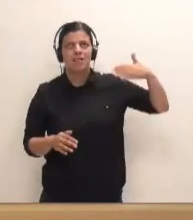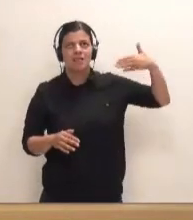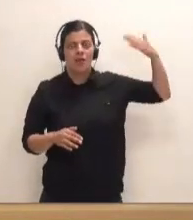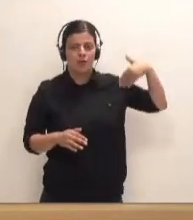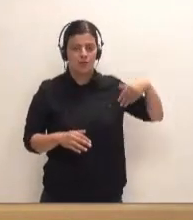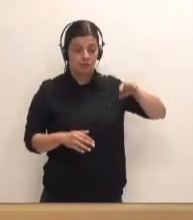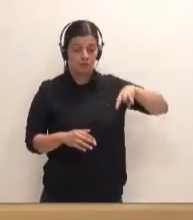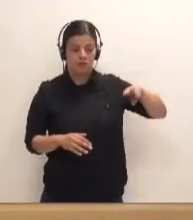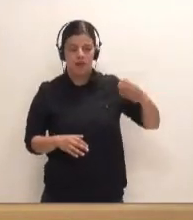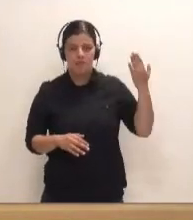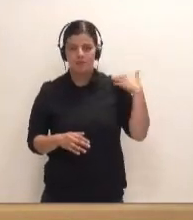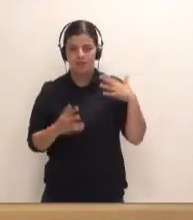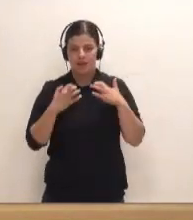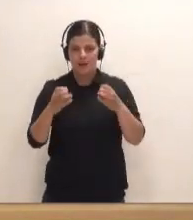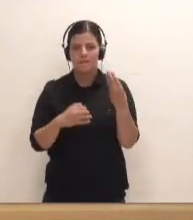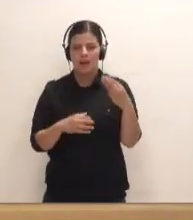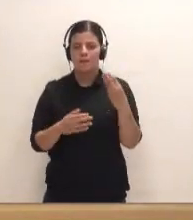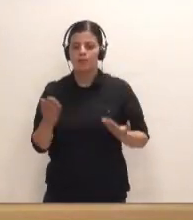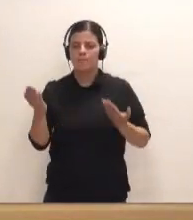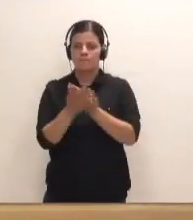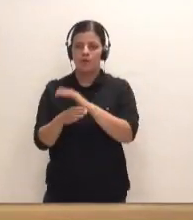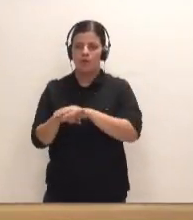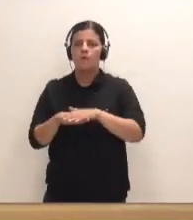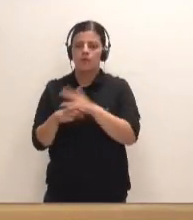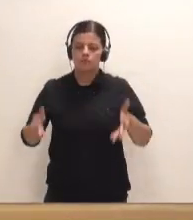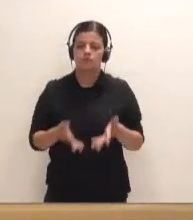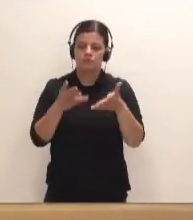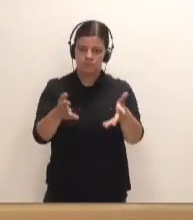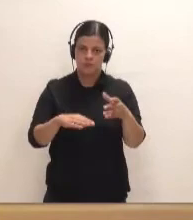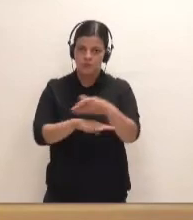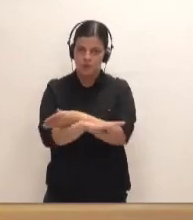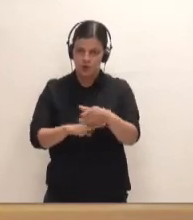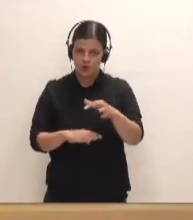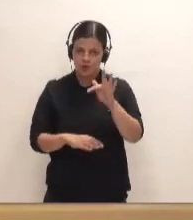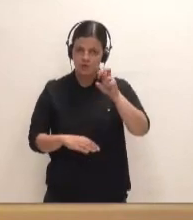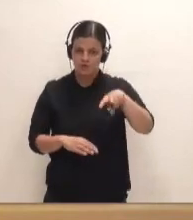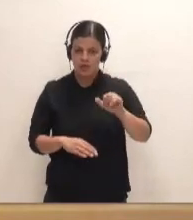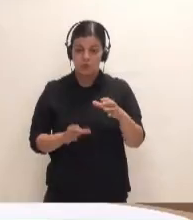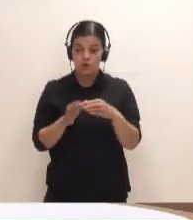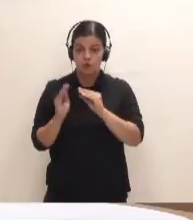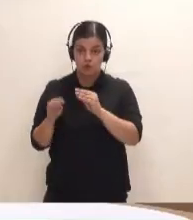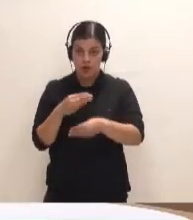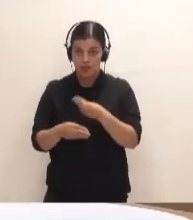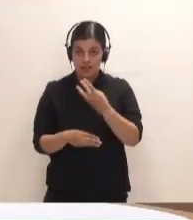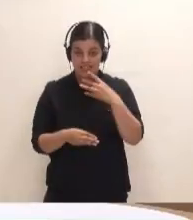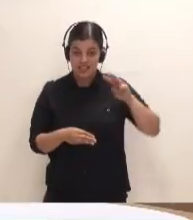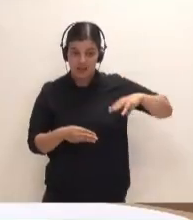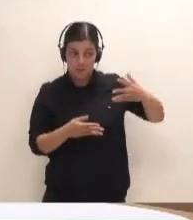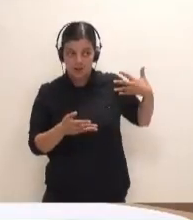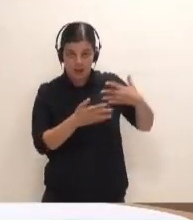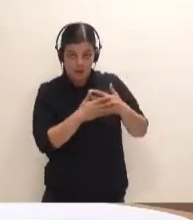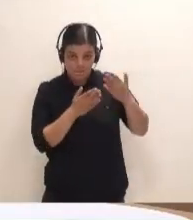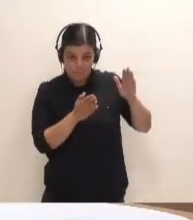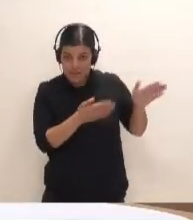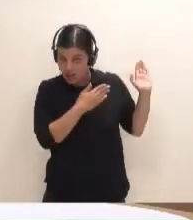Hace tres meses en el Parlamento estaba el Gobierno a impulsar el puerto de Alfonsalía. Su grupo lo hacía. Si para usted tres meses es el pasado, me da